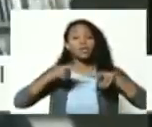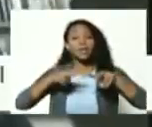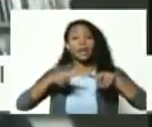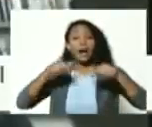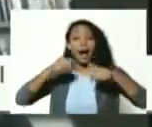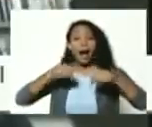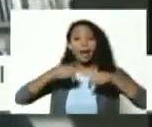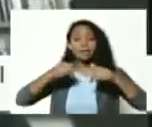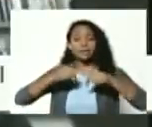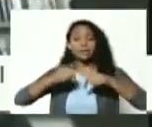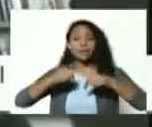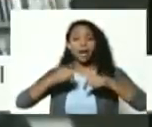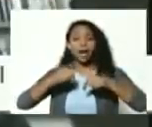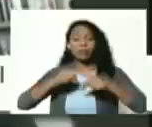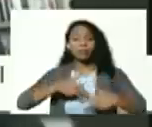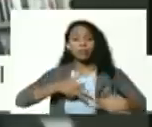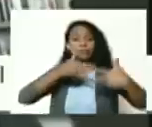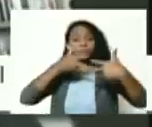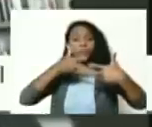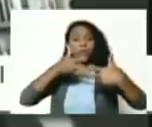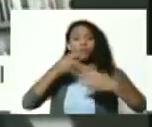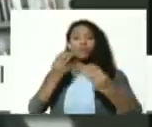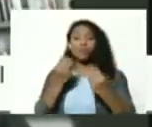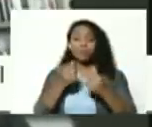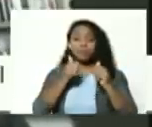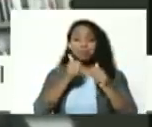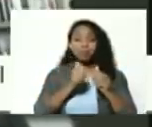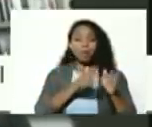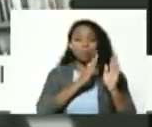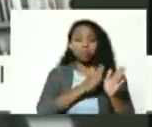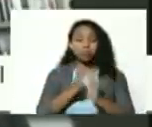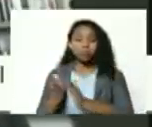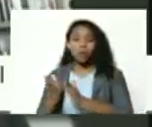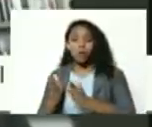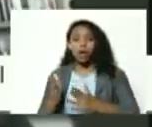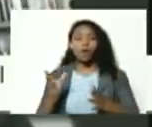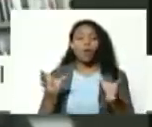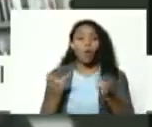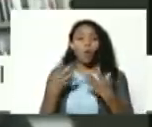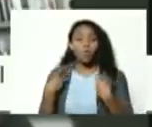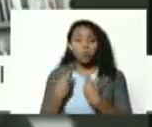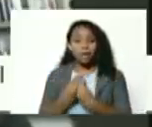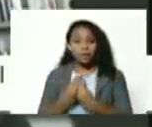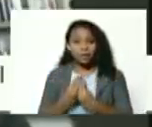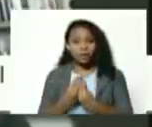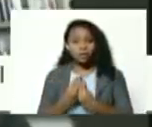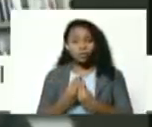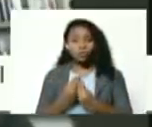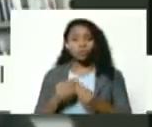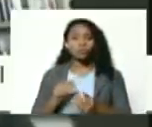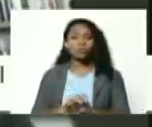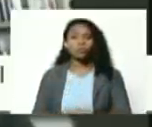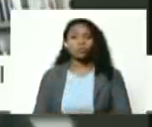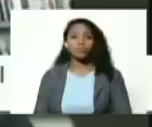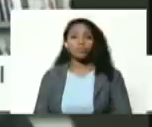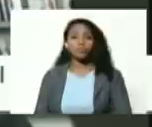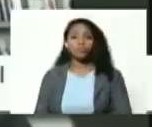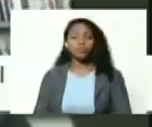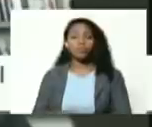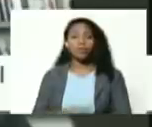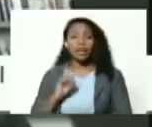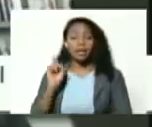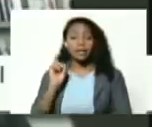esta conferencia muy bien organizado por los compañeros y los compañeros estaba